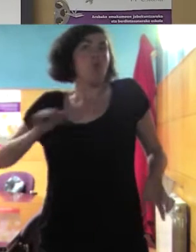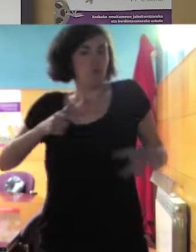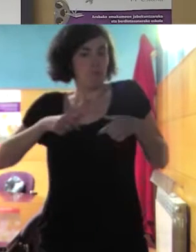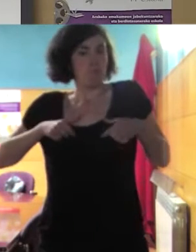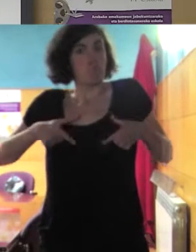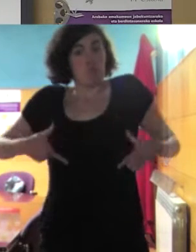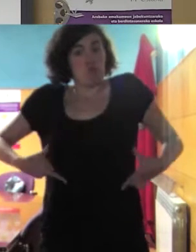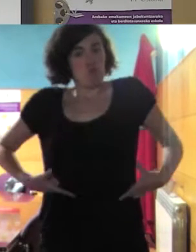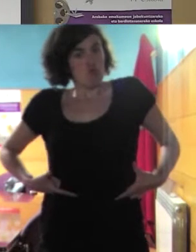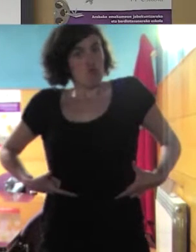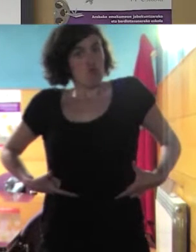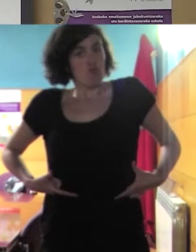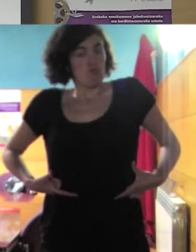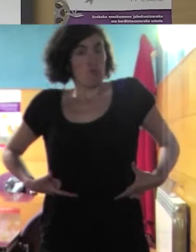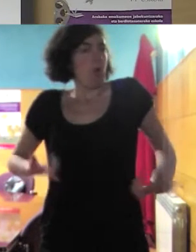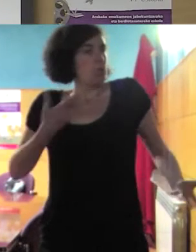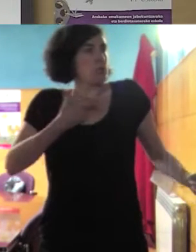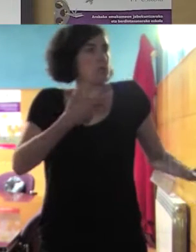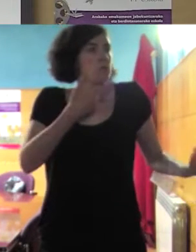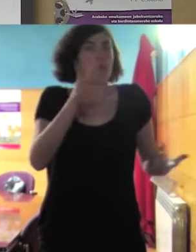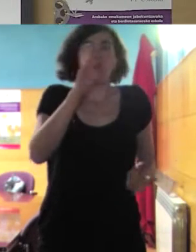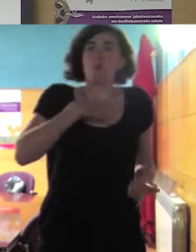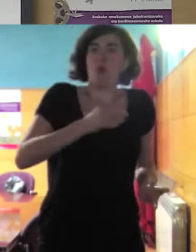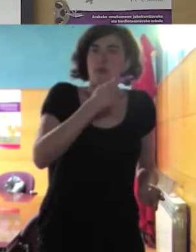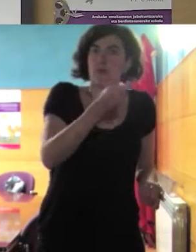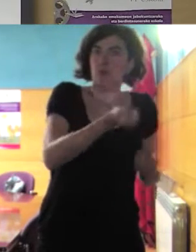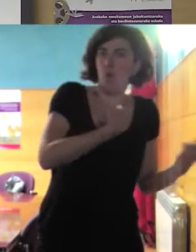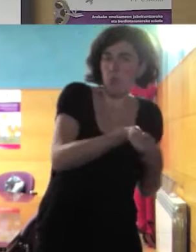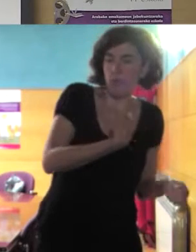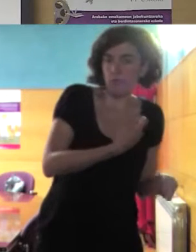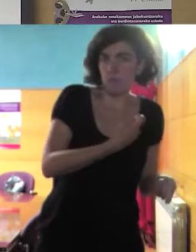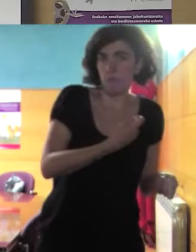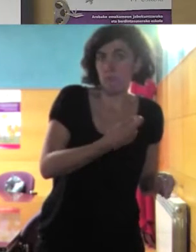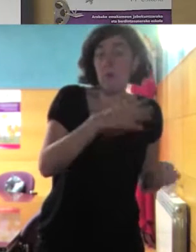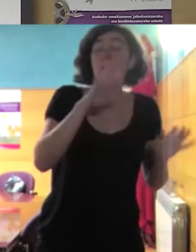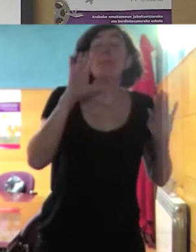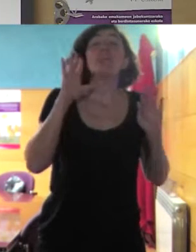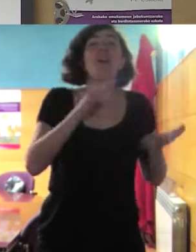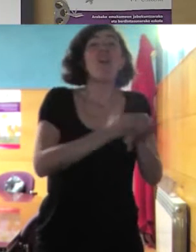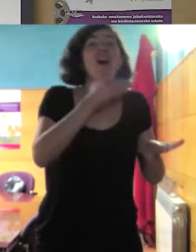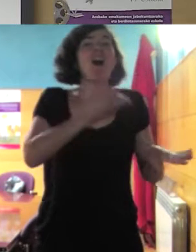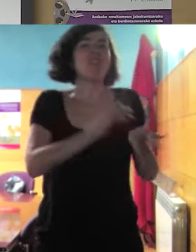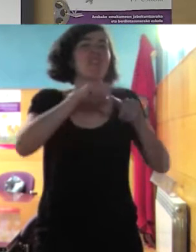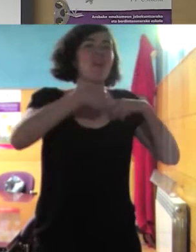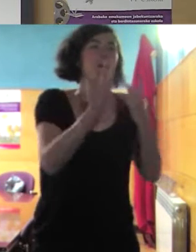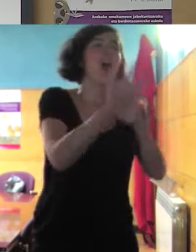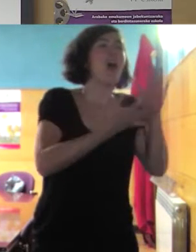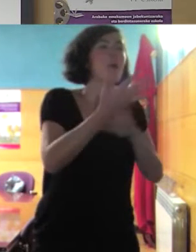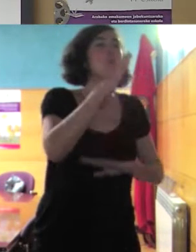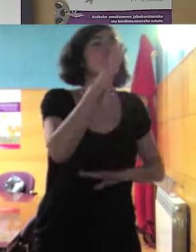negociar sobre eso se puede negociar pero claro para eso tenemos que localizar dónde está el tema